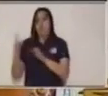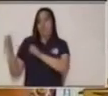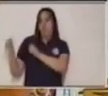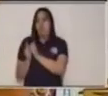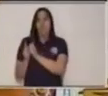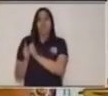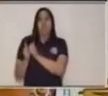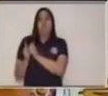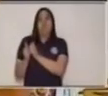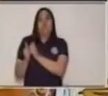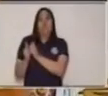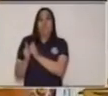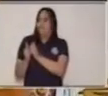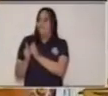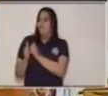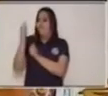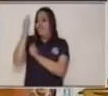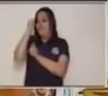piénsalo.